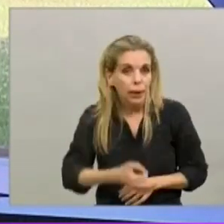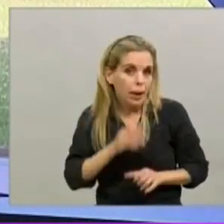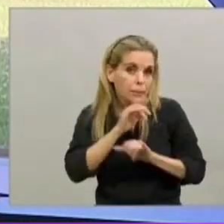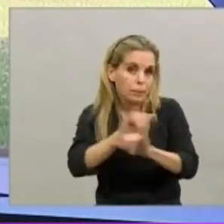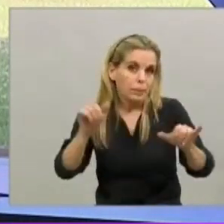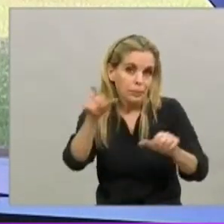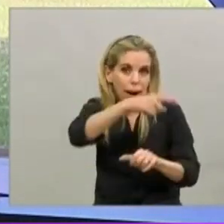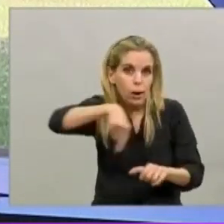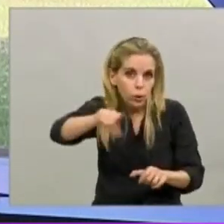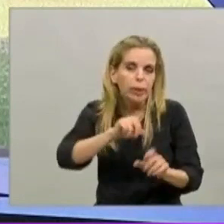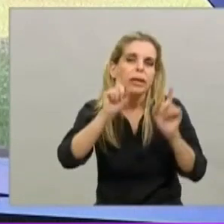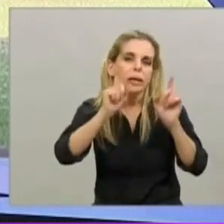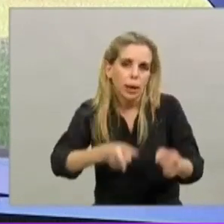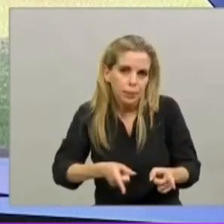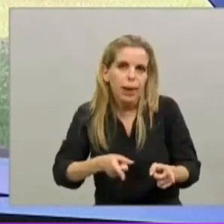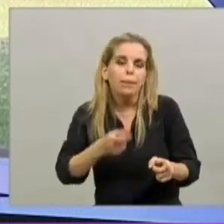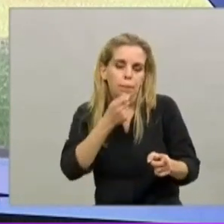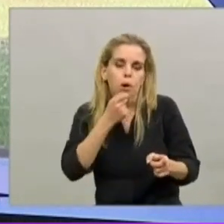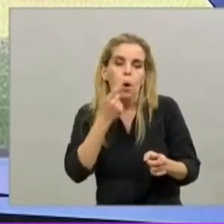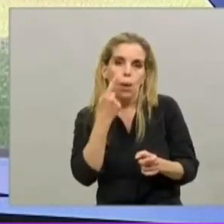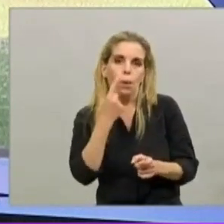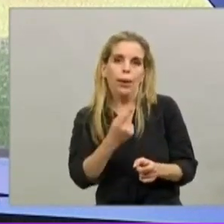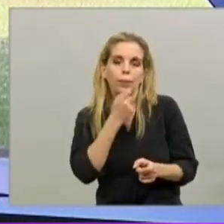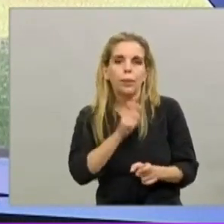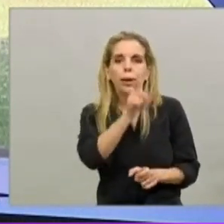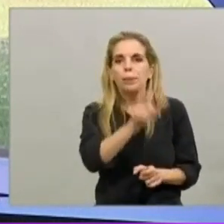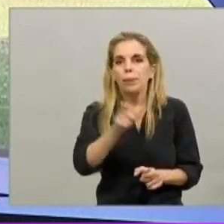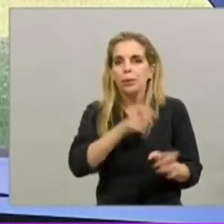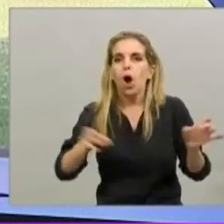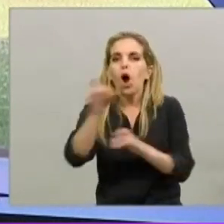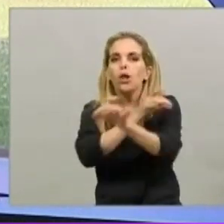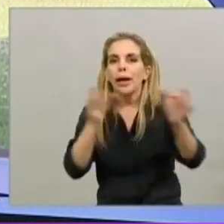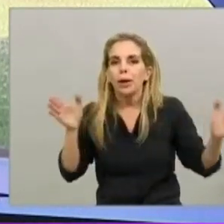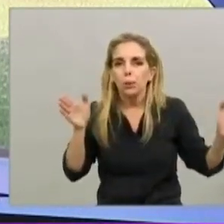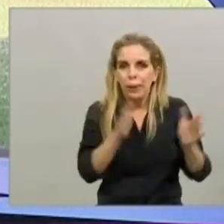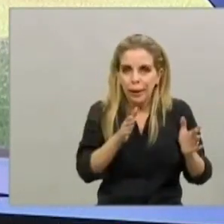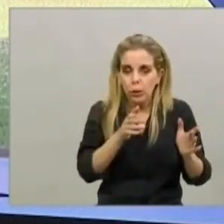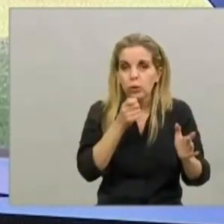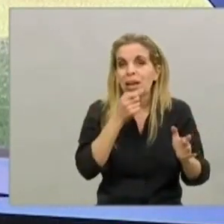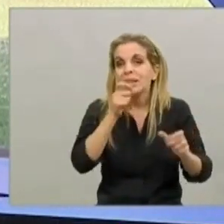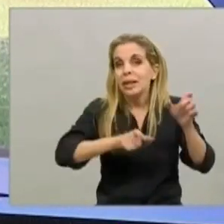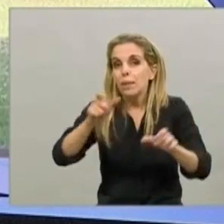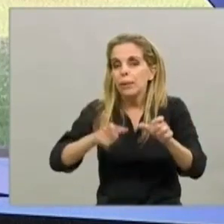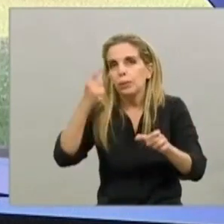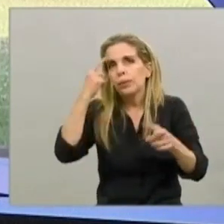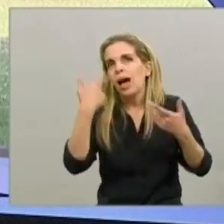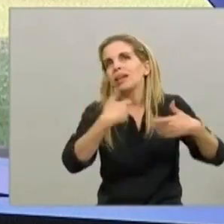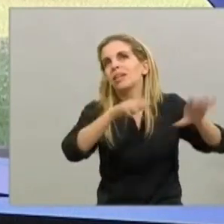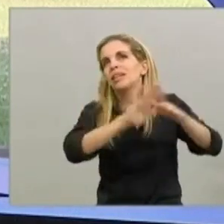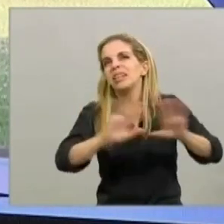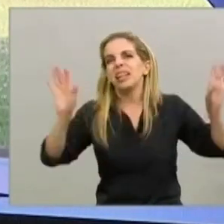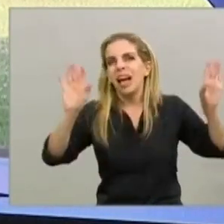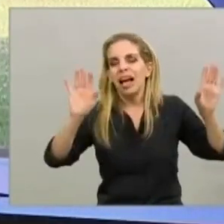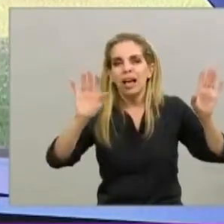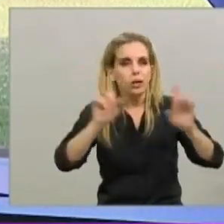vemos casos... Una vez que han bajado, vuelven a subir si se relajan. Pero en la mayoría